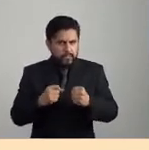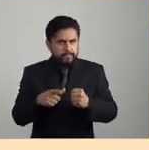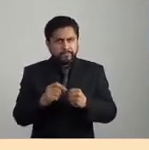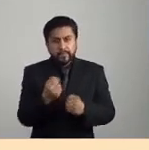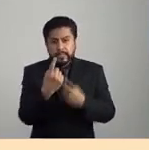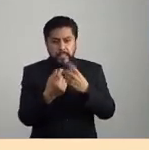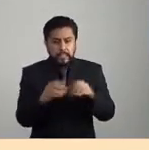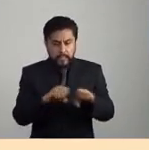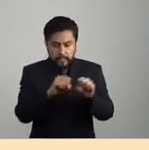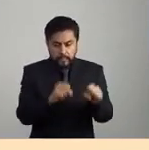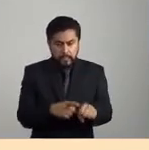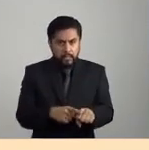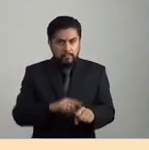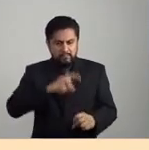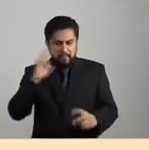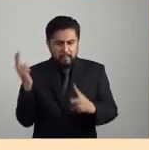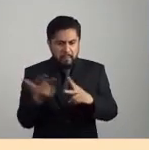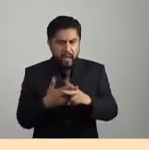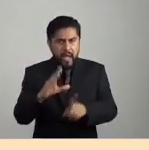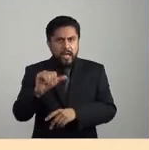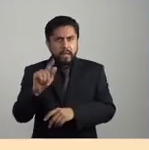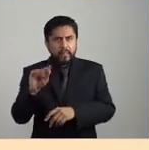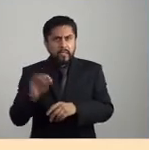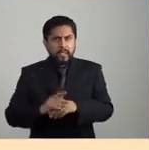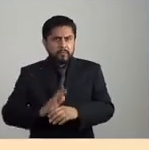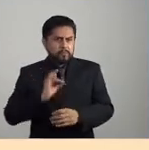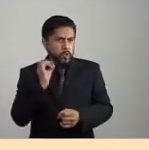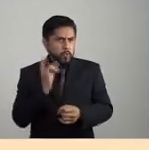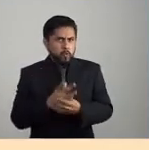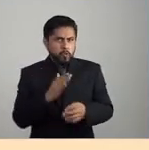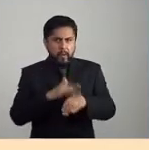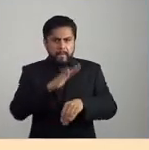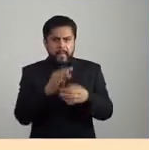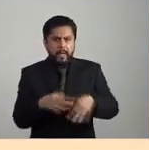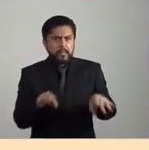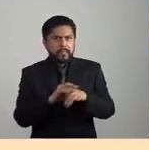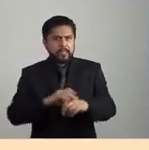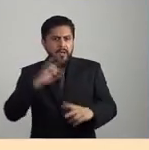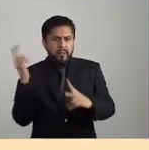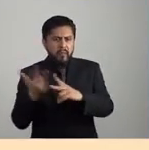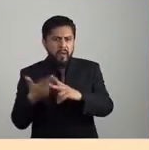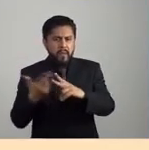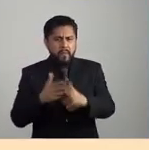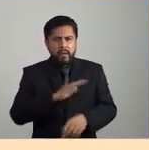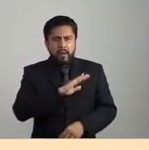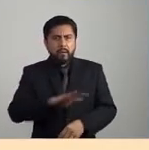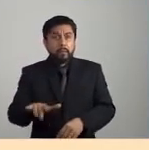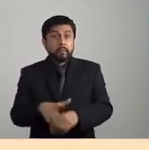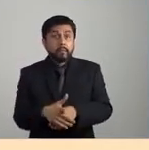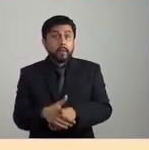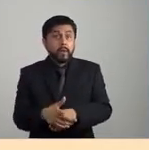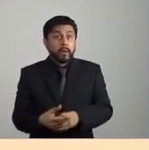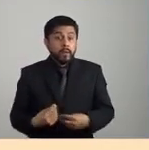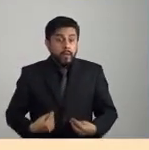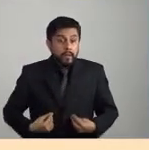del capitalismo en el tejido de la vida, sino, como también decía anteriormente, cómo el tejido de la vida